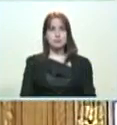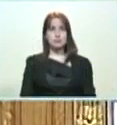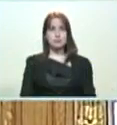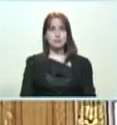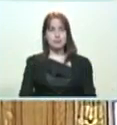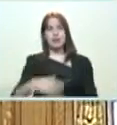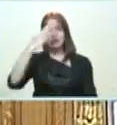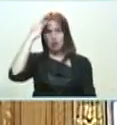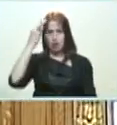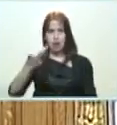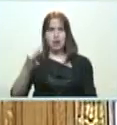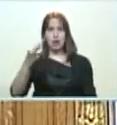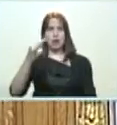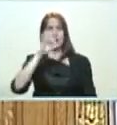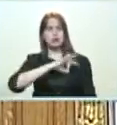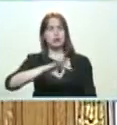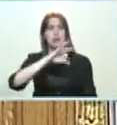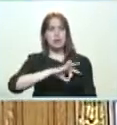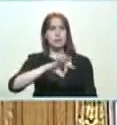Yo creo en el socialismo.